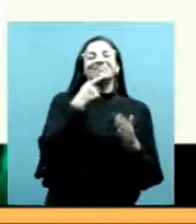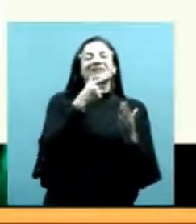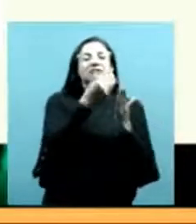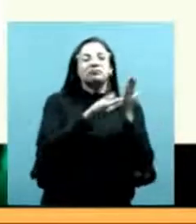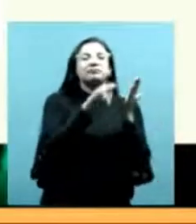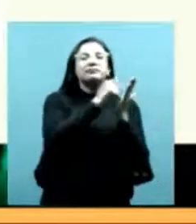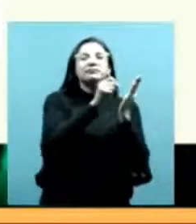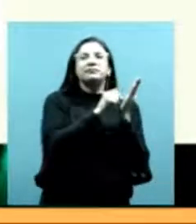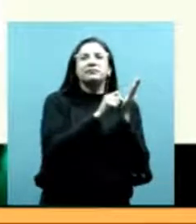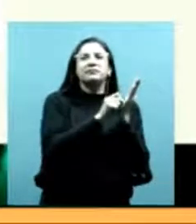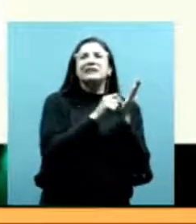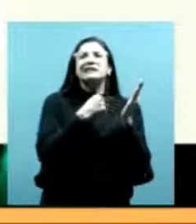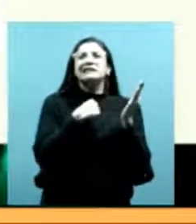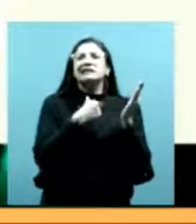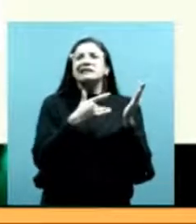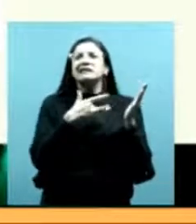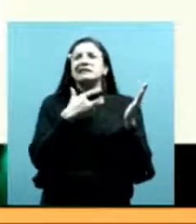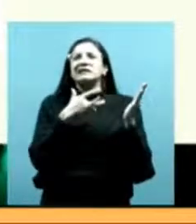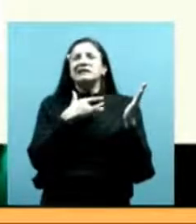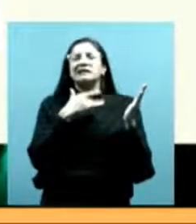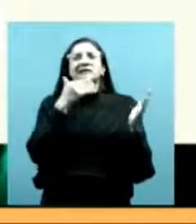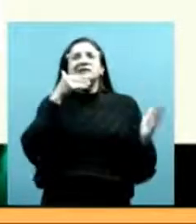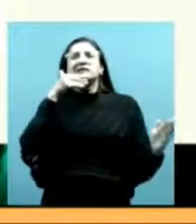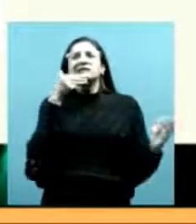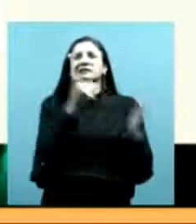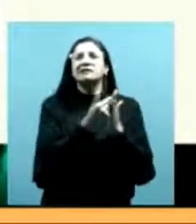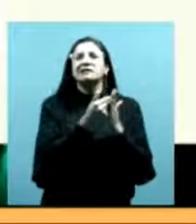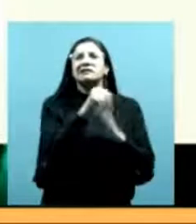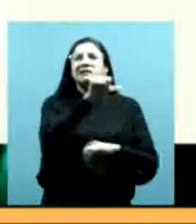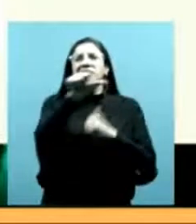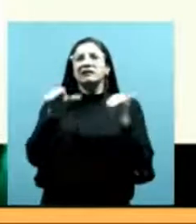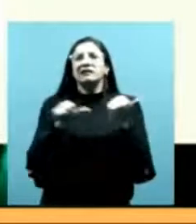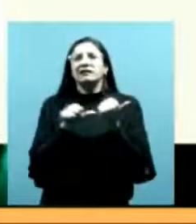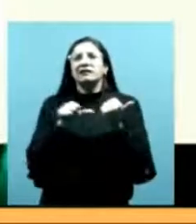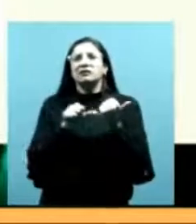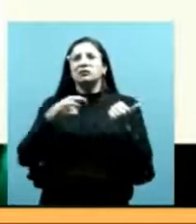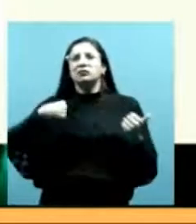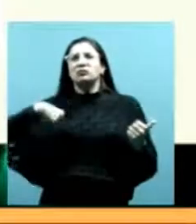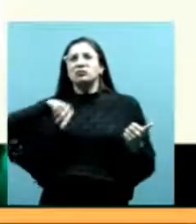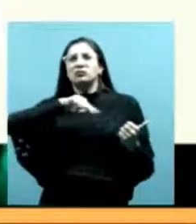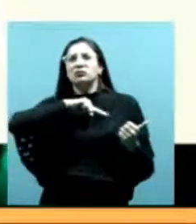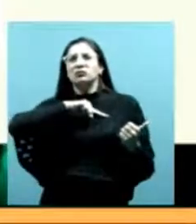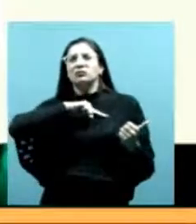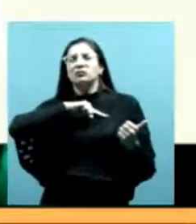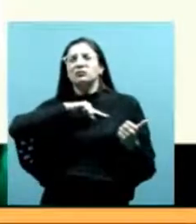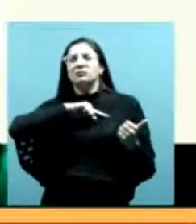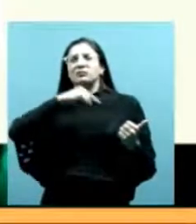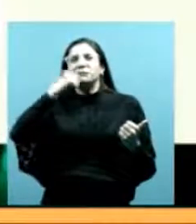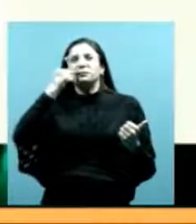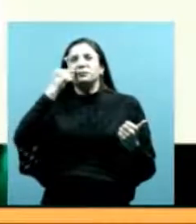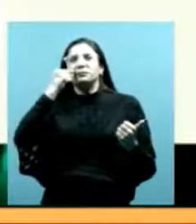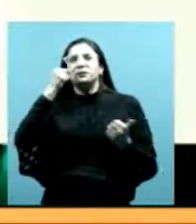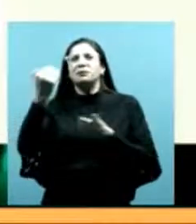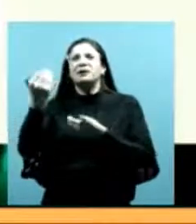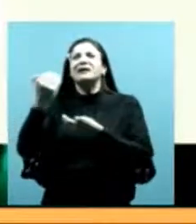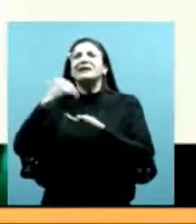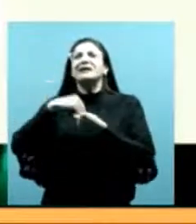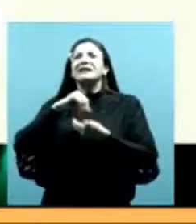entonces apela a eso a ese dictado del corazón y al legado de sus mayores